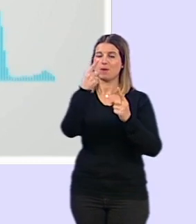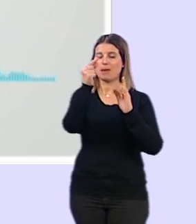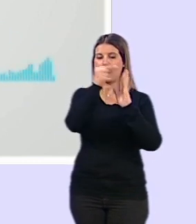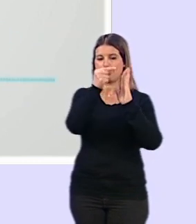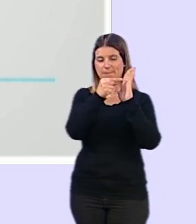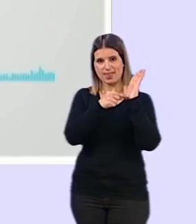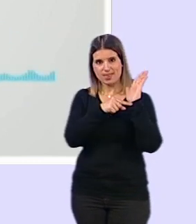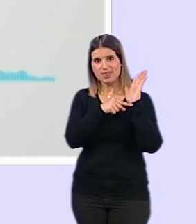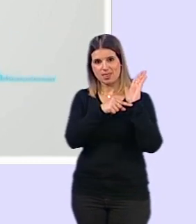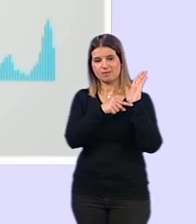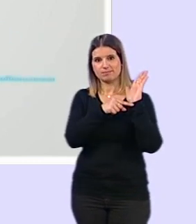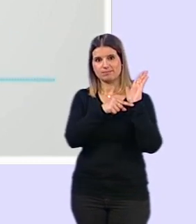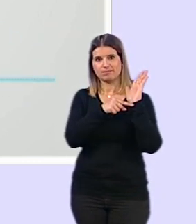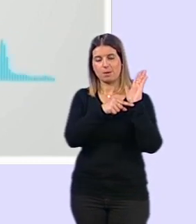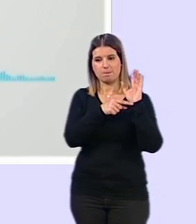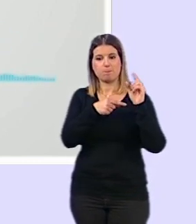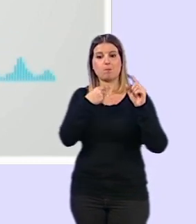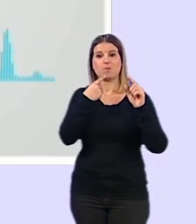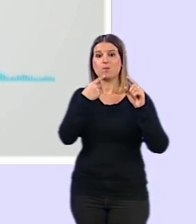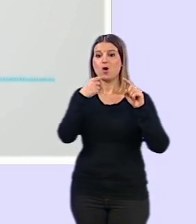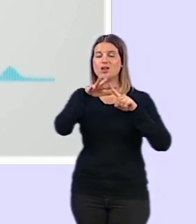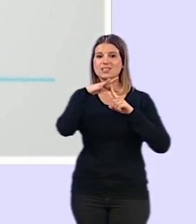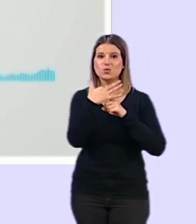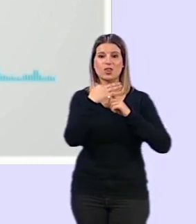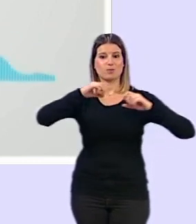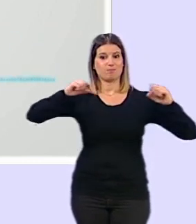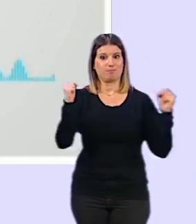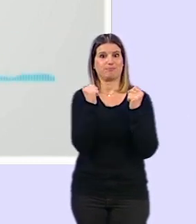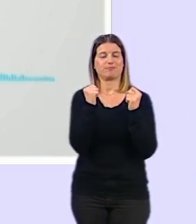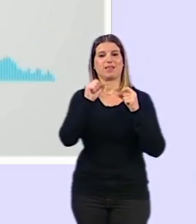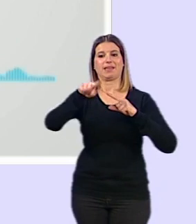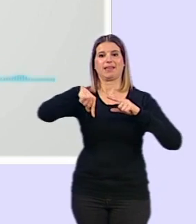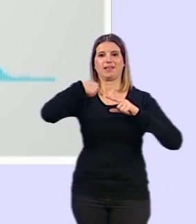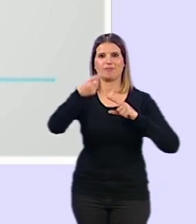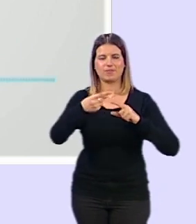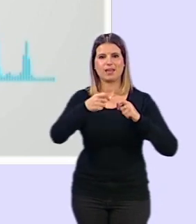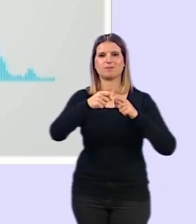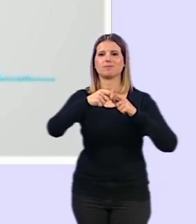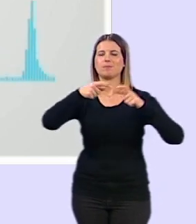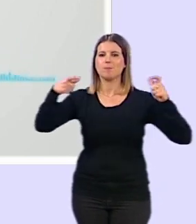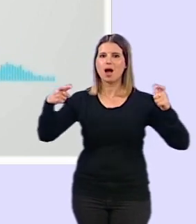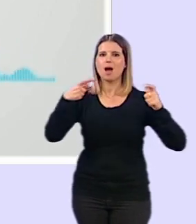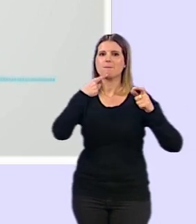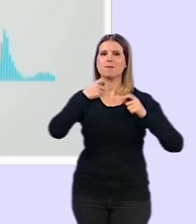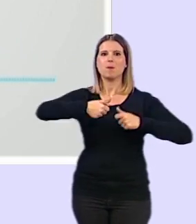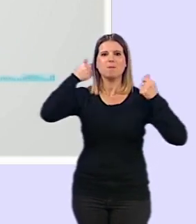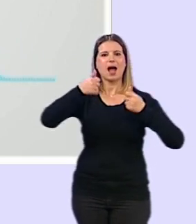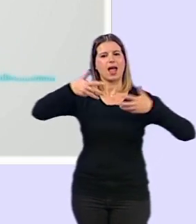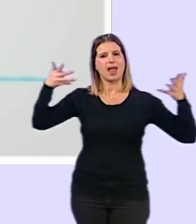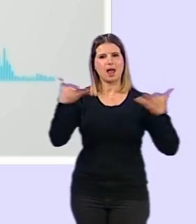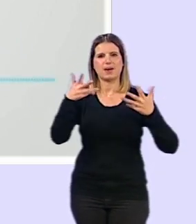que se realicen en la desescalada sea habilitar espacios municipales para atención de emergencias sociales,